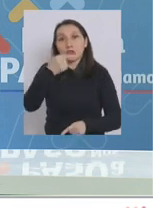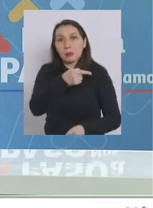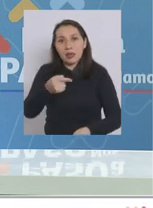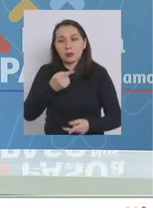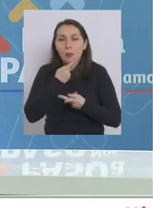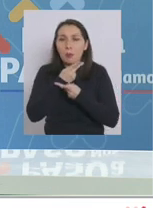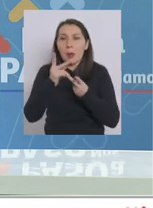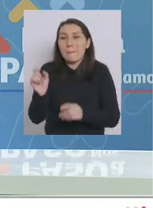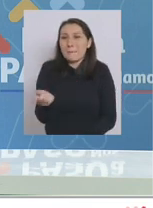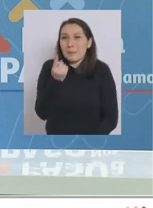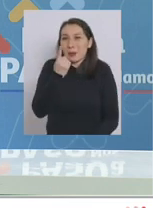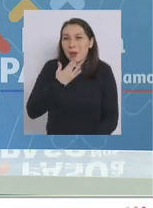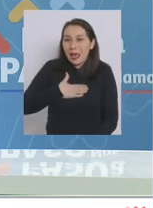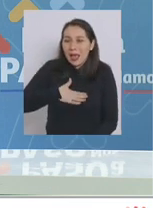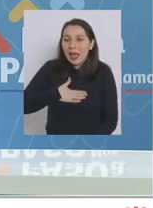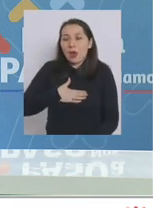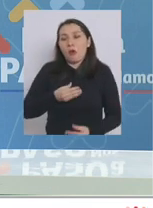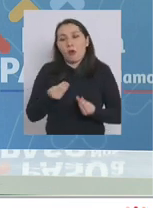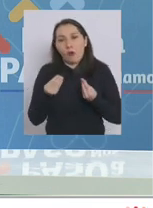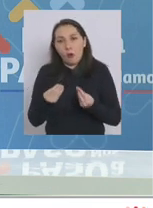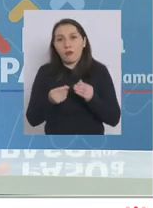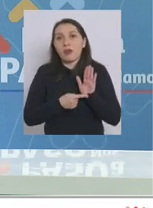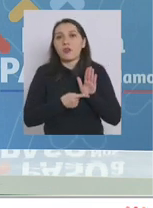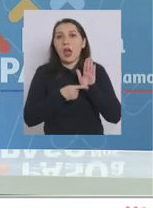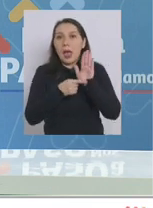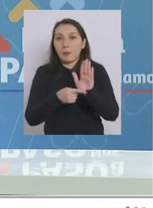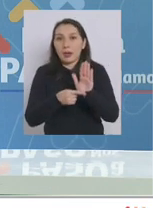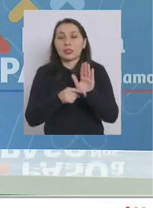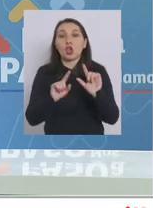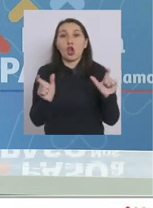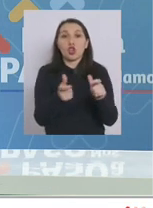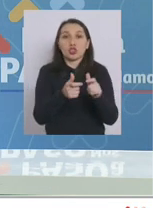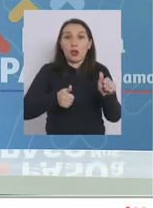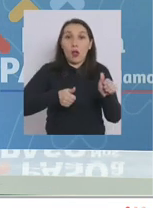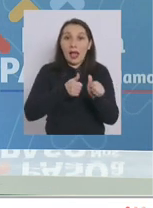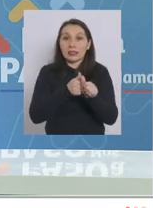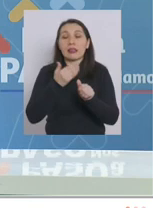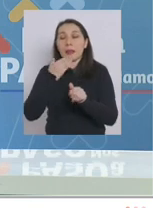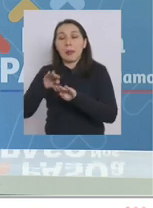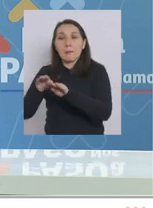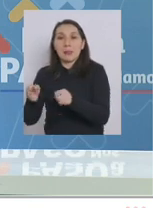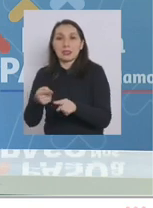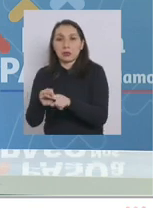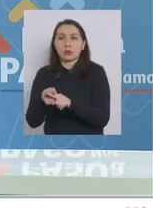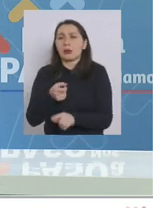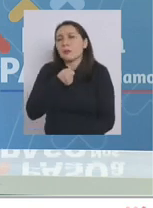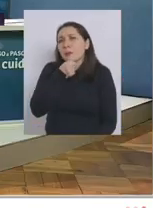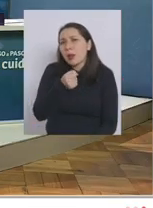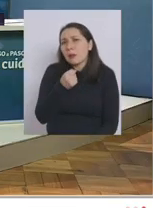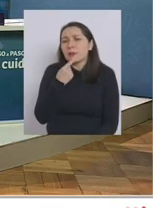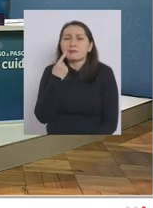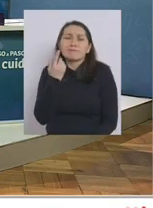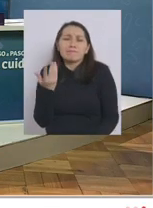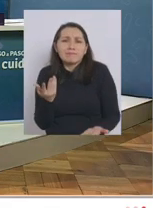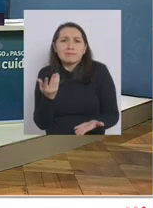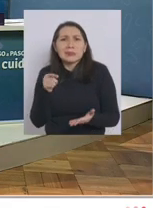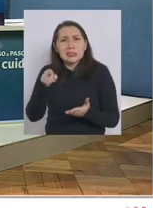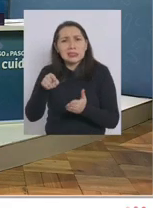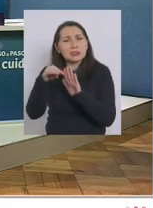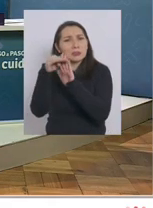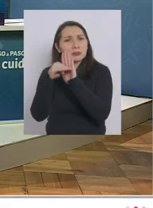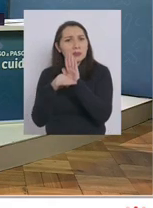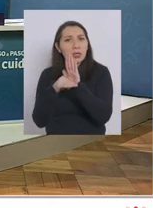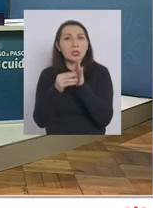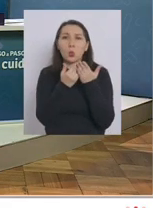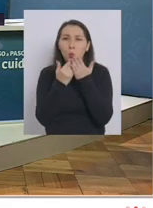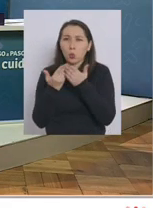próxima semana pero primero queremos obviamente presentarlo en el consejo asesor y en la mesa social pero subsecretaria habrá sido esa una medida que